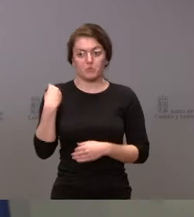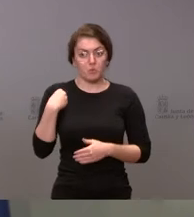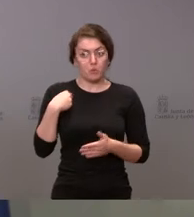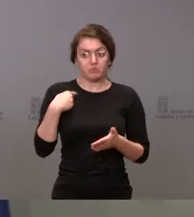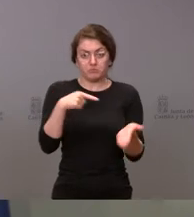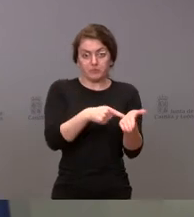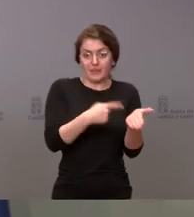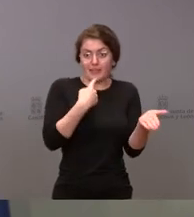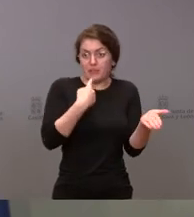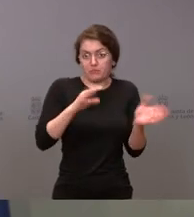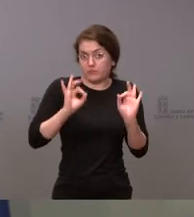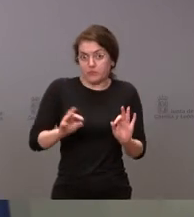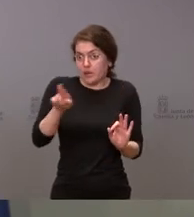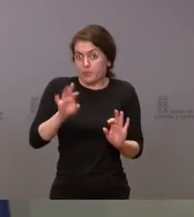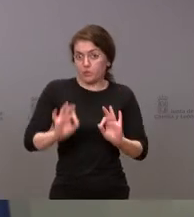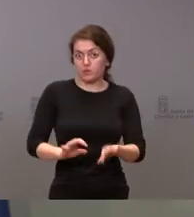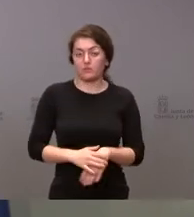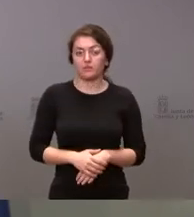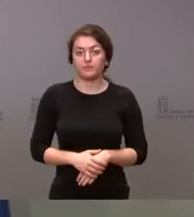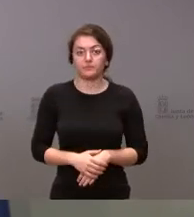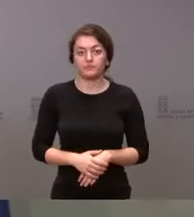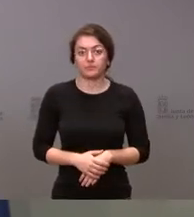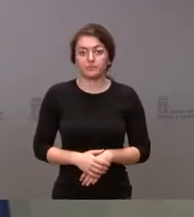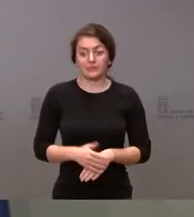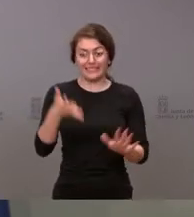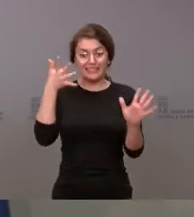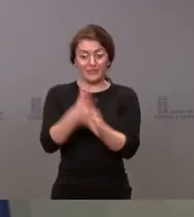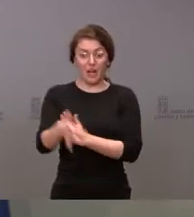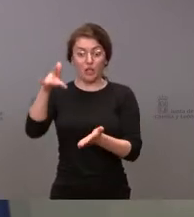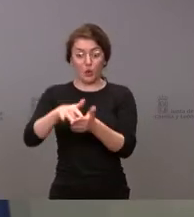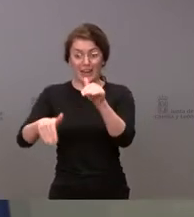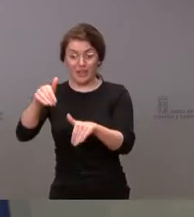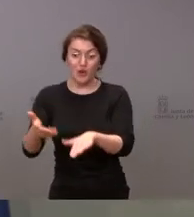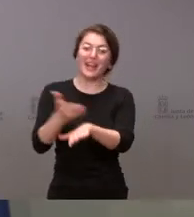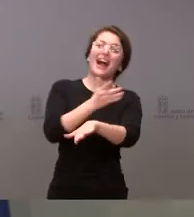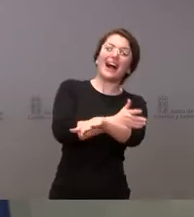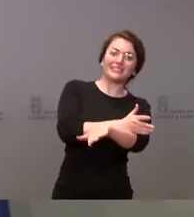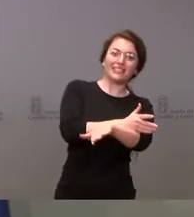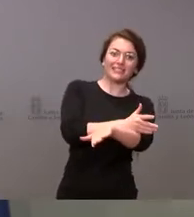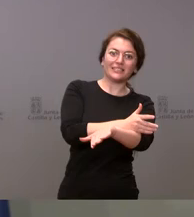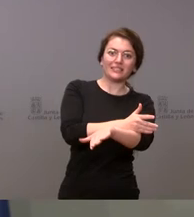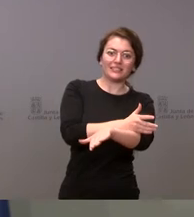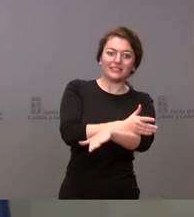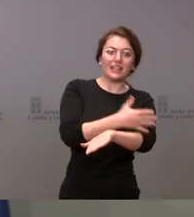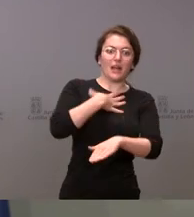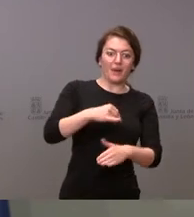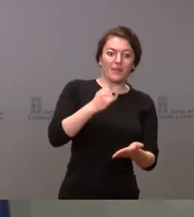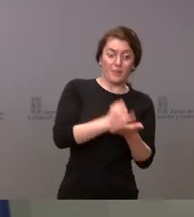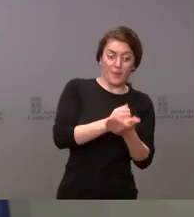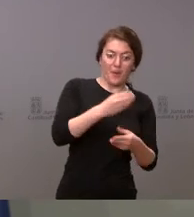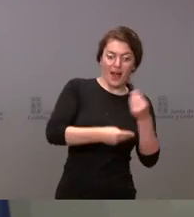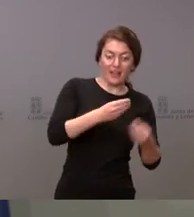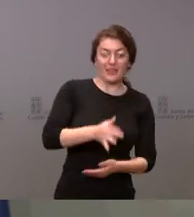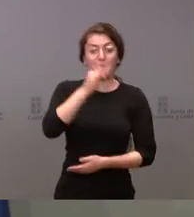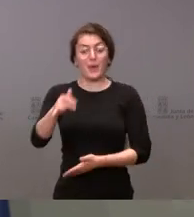indicar. Por tanto, tanto en los días previos como en la misma jornada, antes de las 9.30 horas, con el objeto de dar